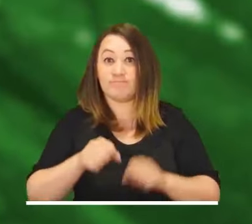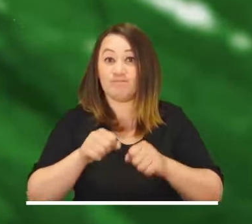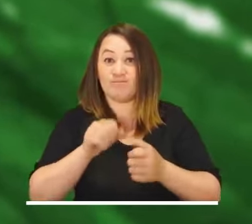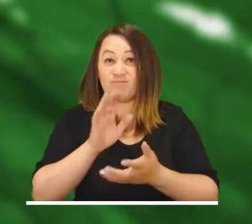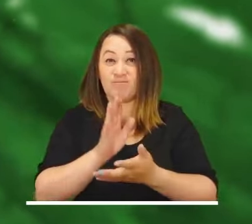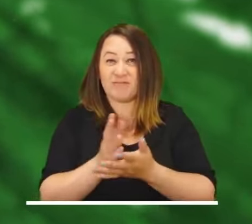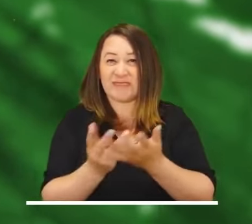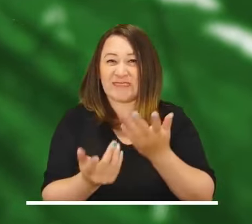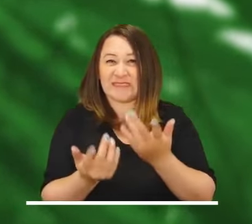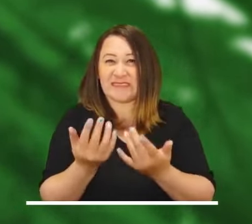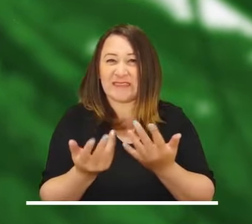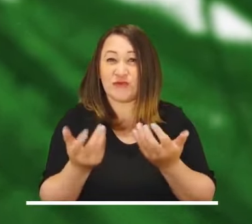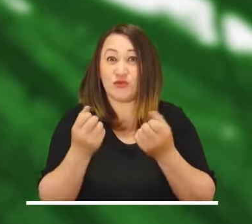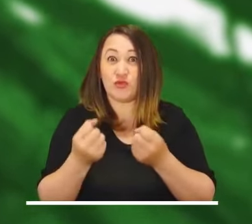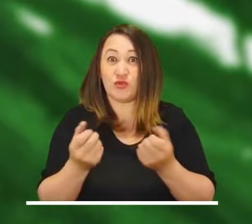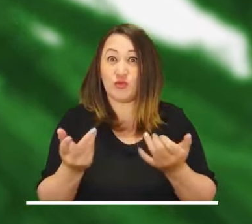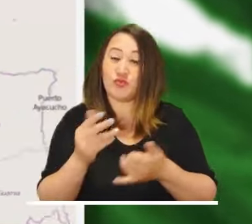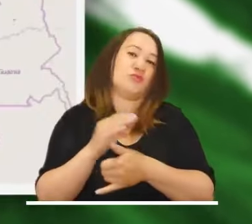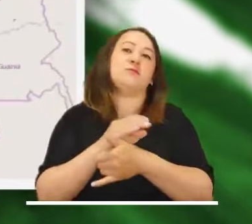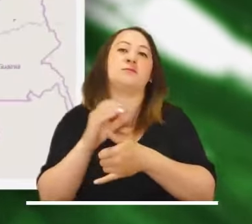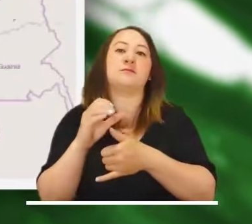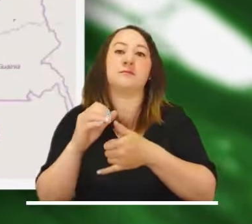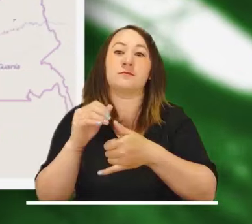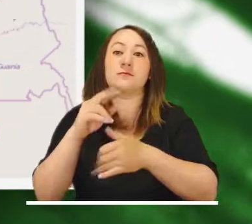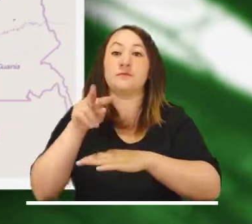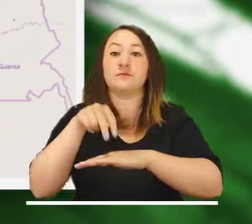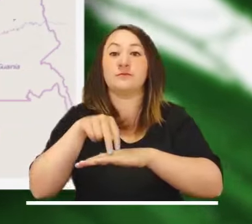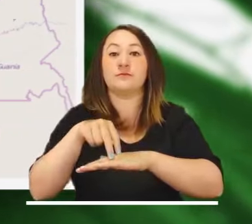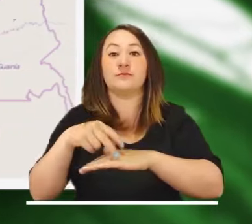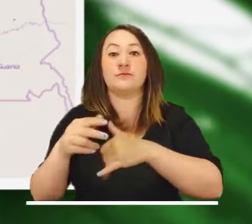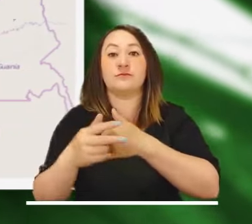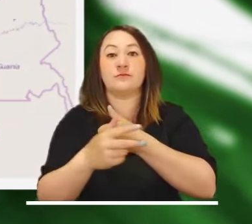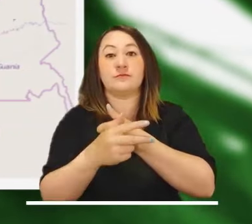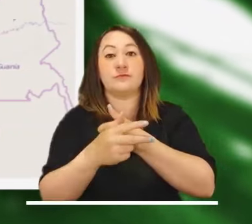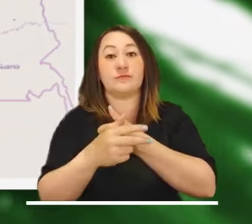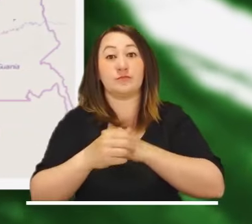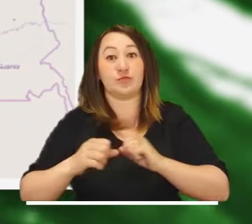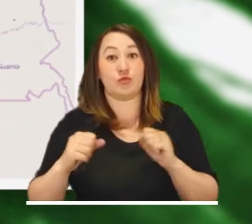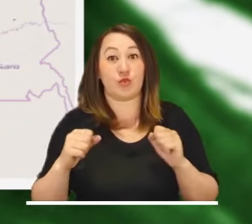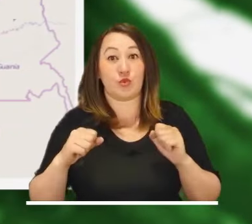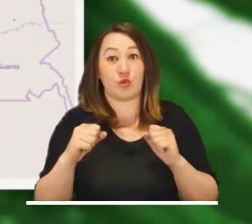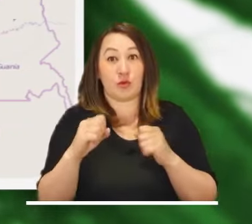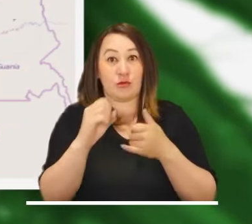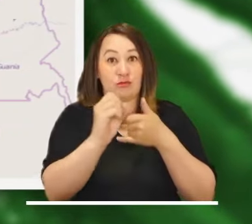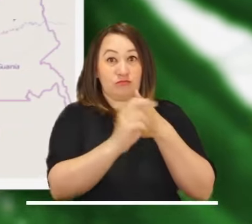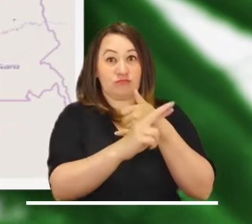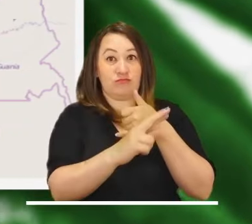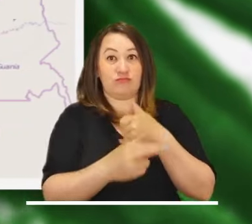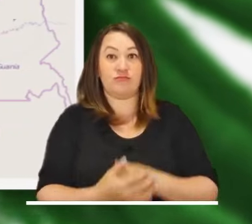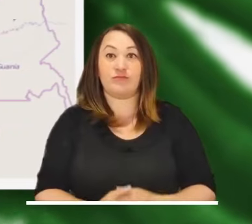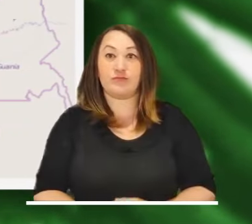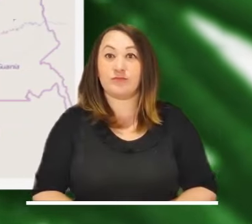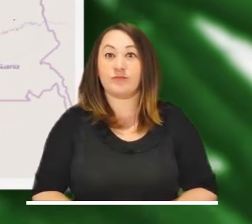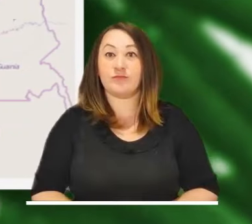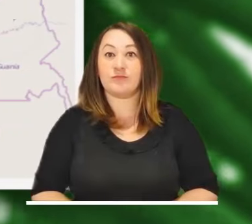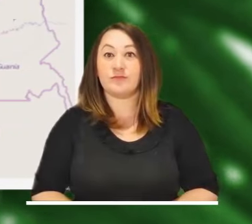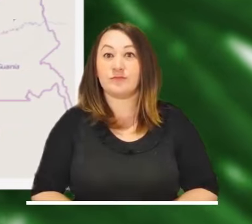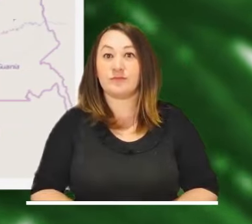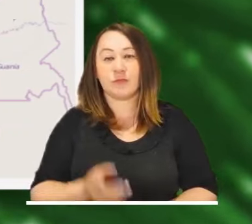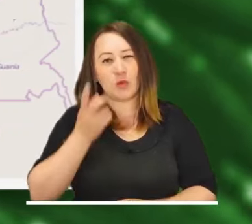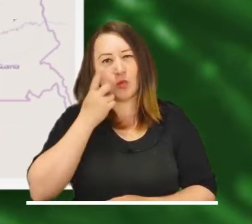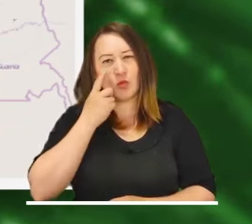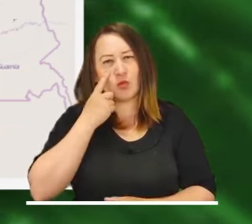La probabilidad de incendios seguirá siendo alta en el Caribe, Nariño, los Andes, incluida Bogotá y la